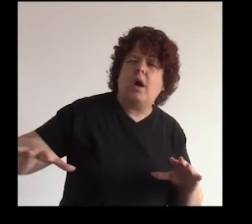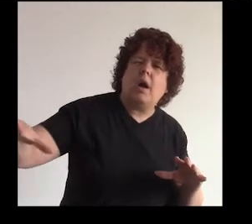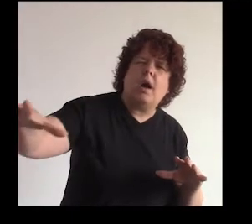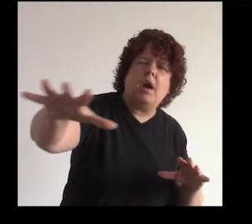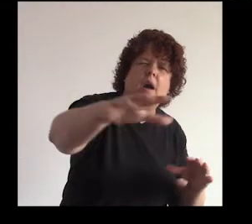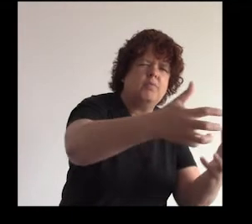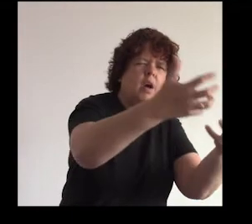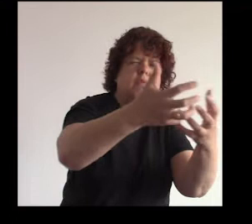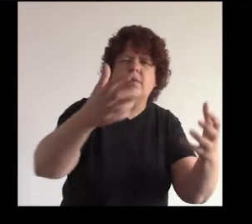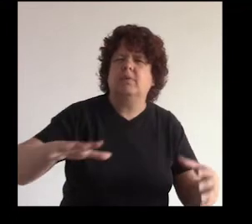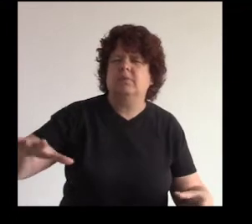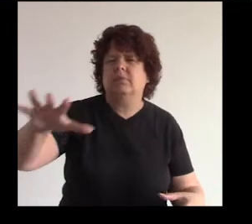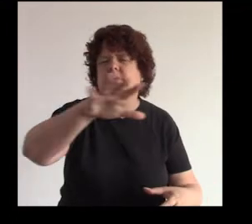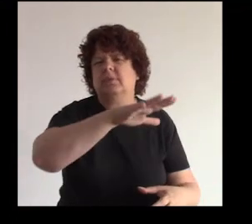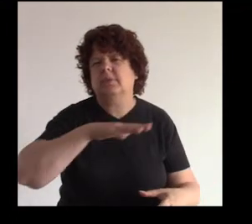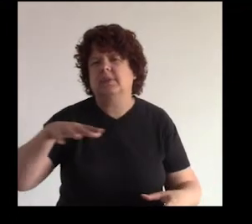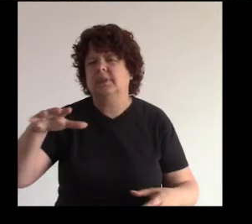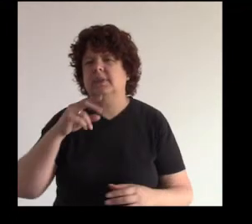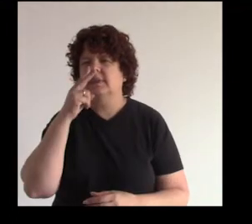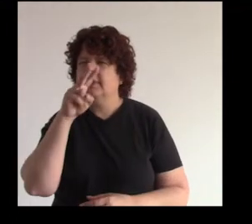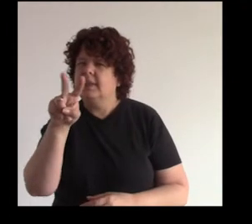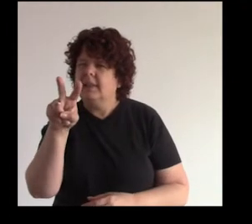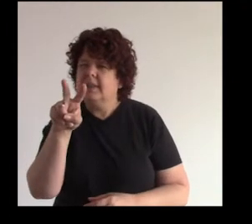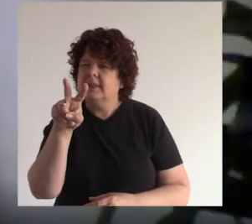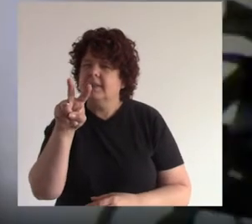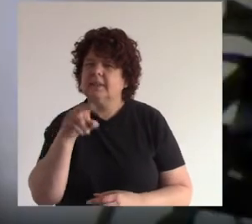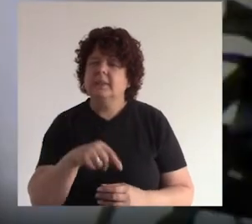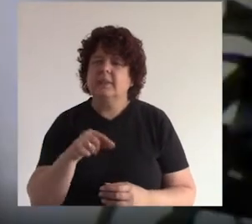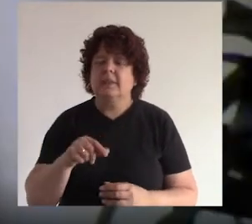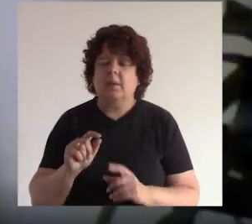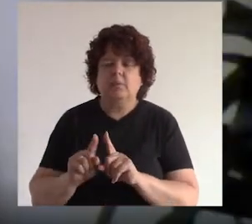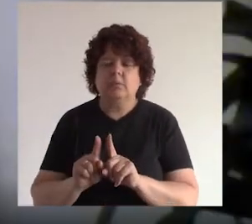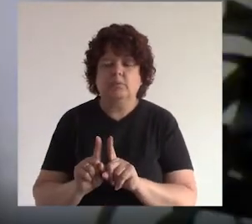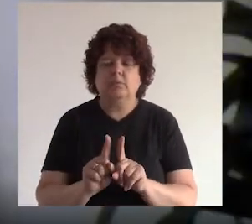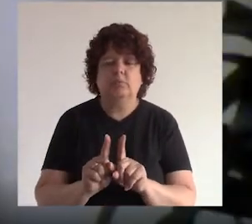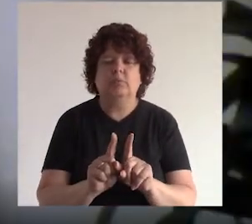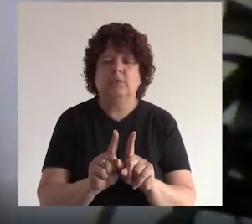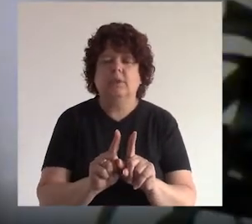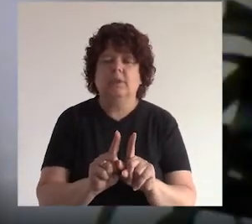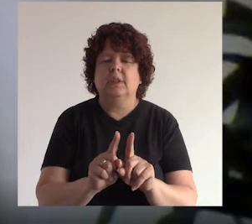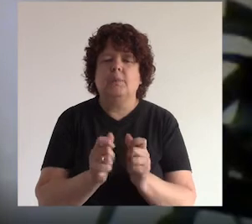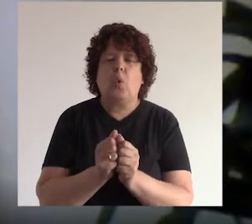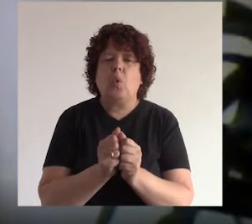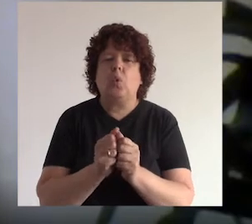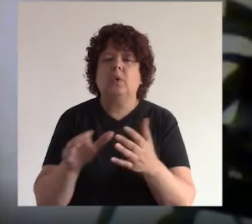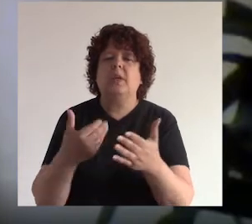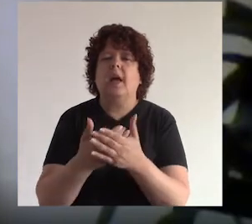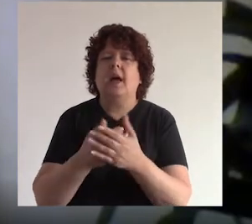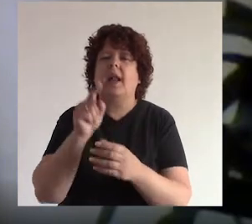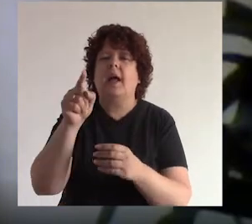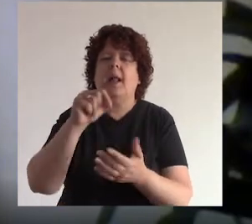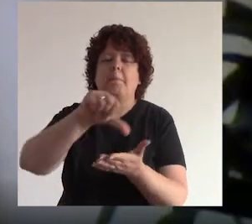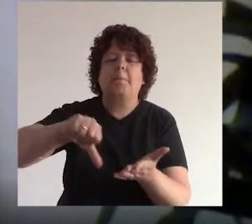fondo ¿no? como un parque como un gran parque imaginemos que estamos yendo con estos chicos al parque a